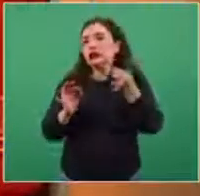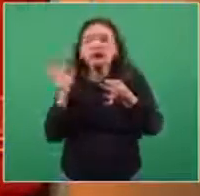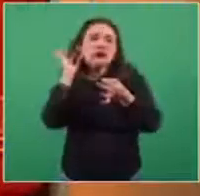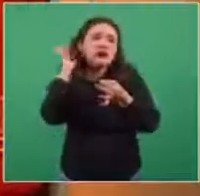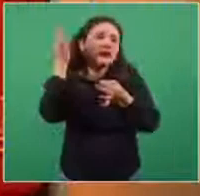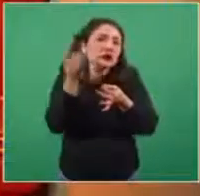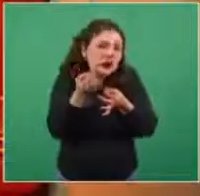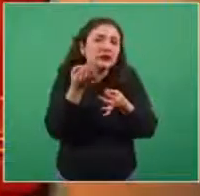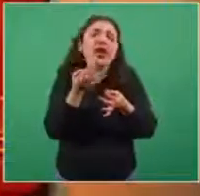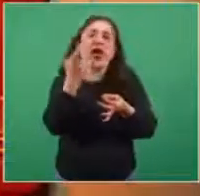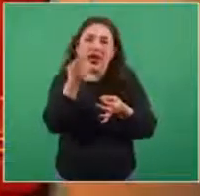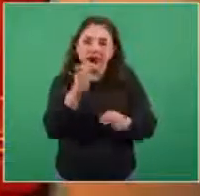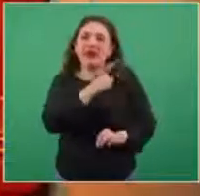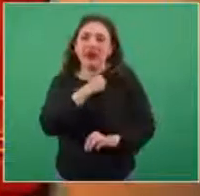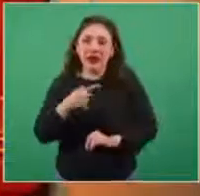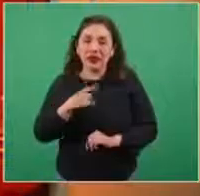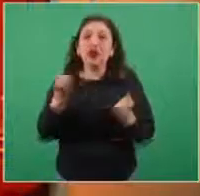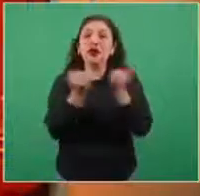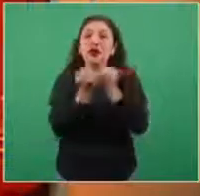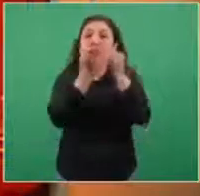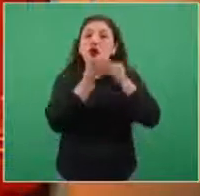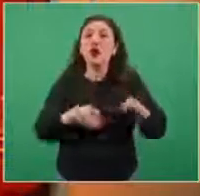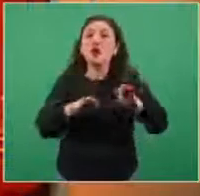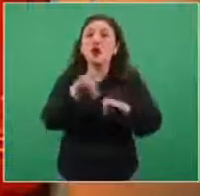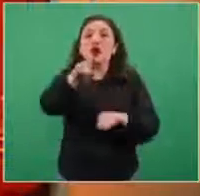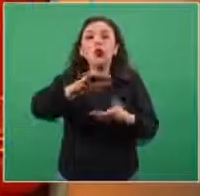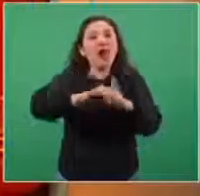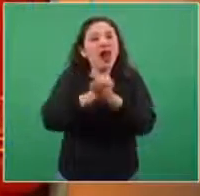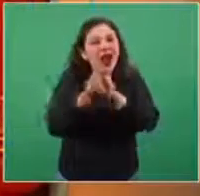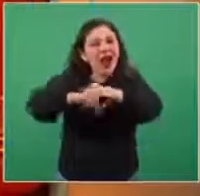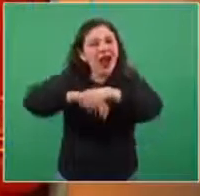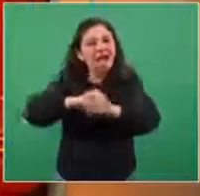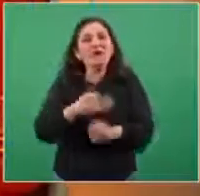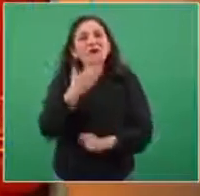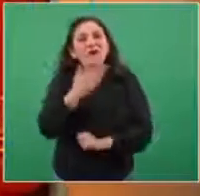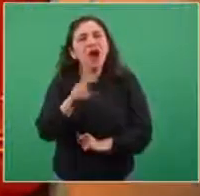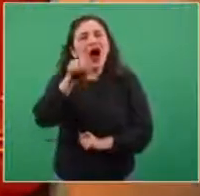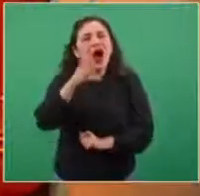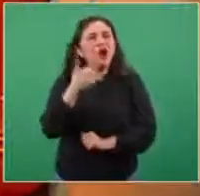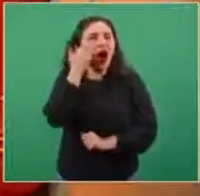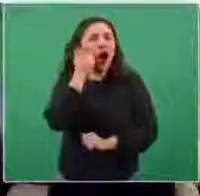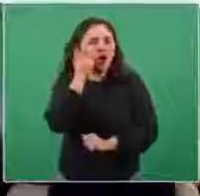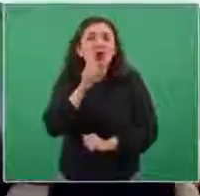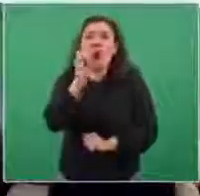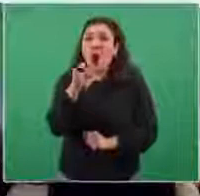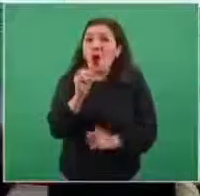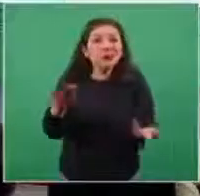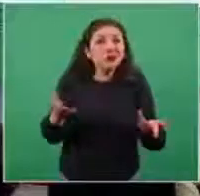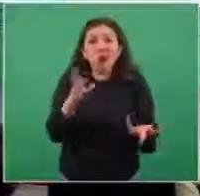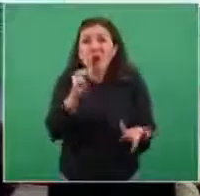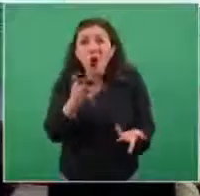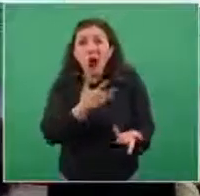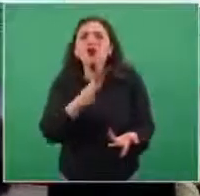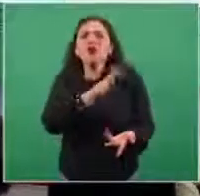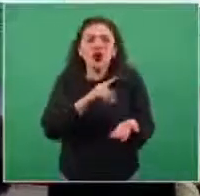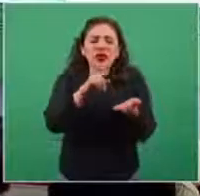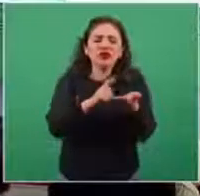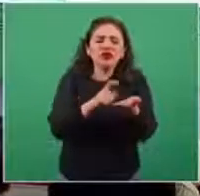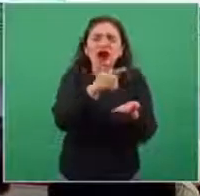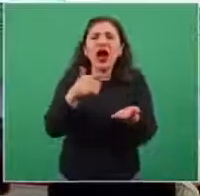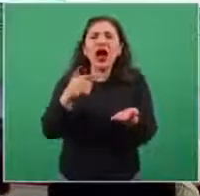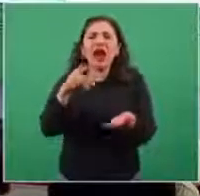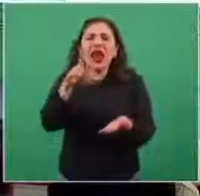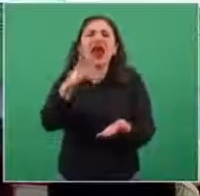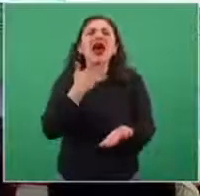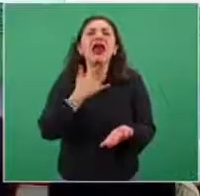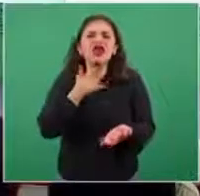orejas. También es importante el lavado de manos con agua y jabón y si no es factible con alcohol gel. Hay que verificar